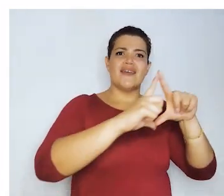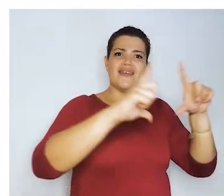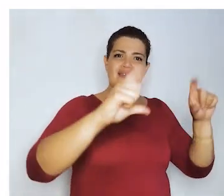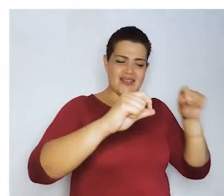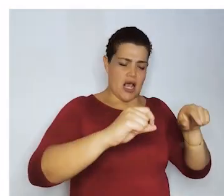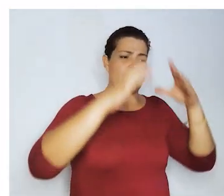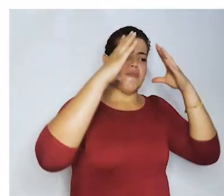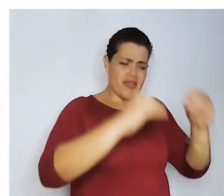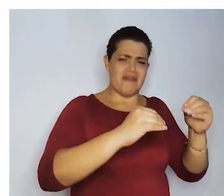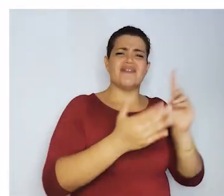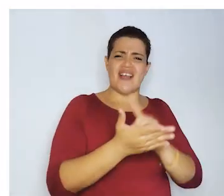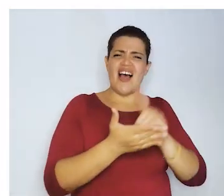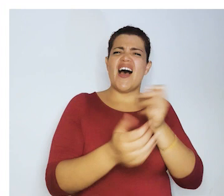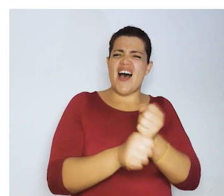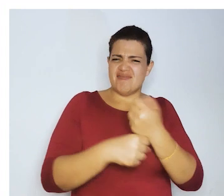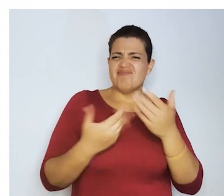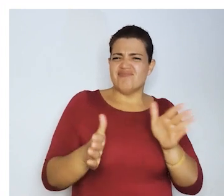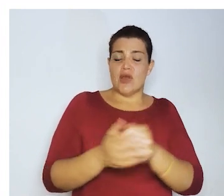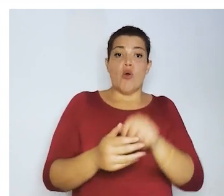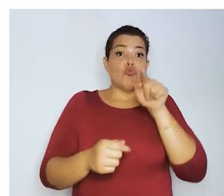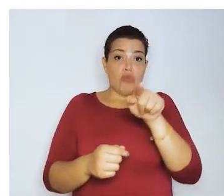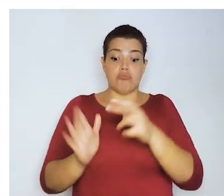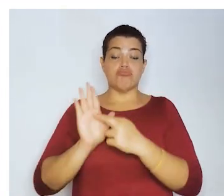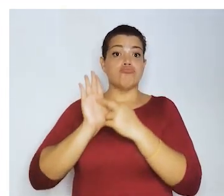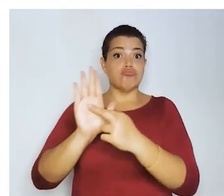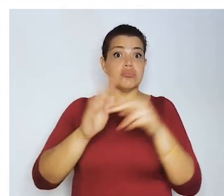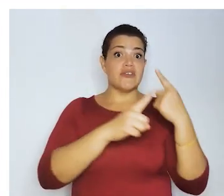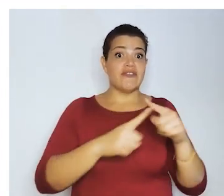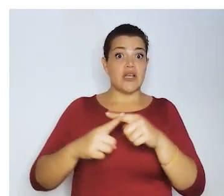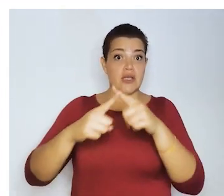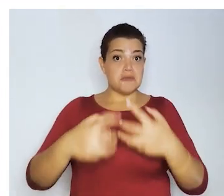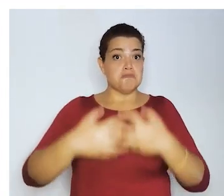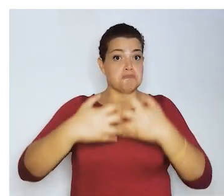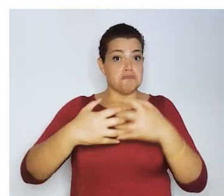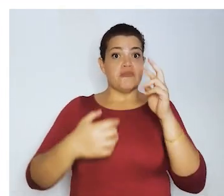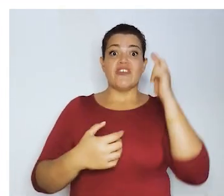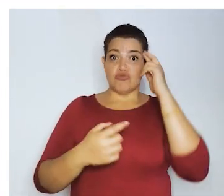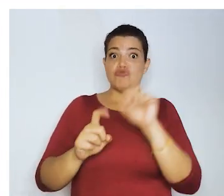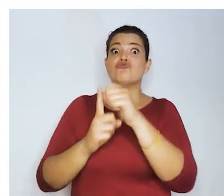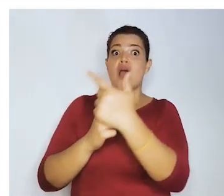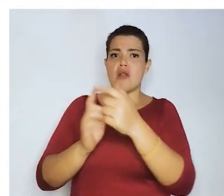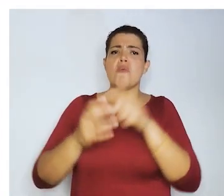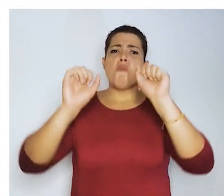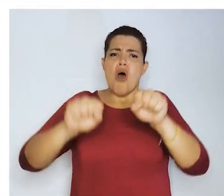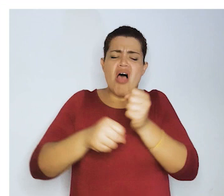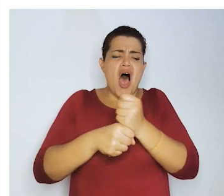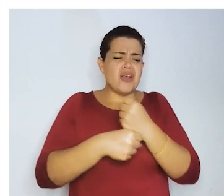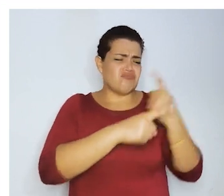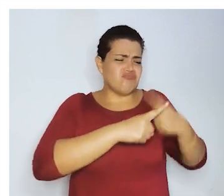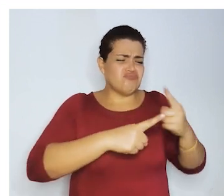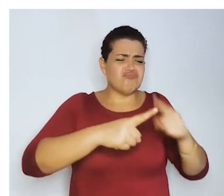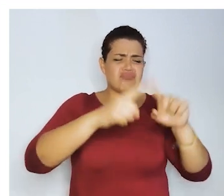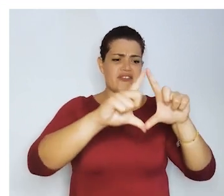la ficha informativa digital creada. Si usted es representante de varias razones sociales, puede generar la